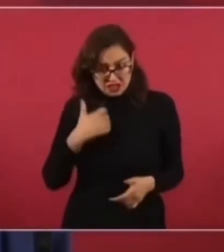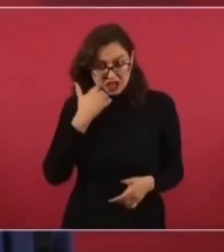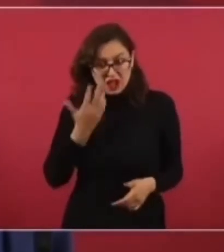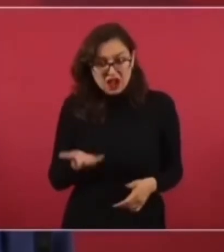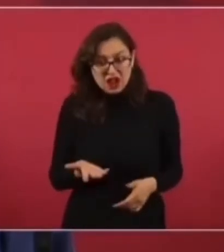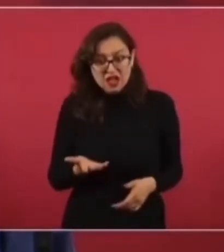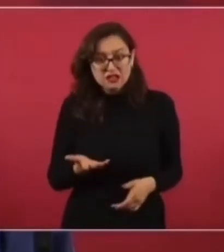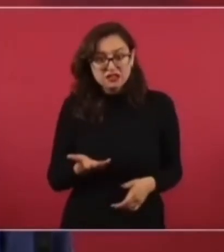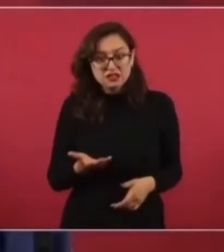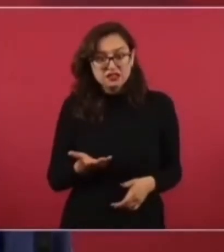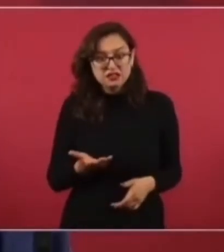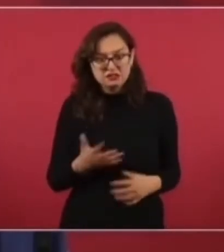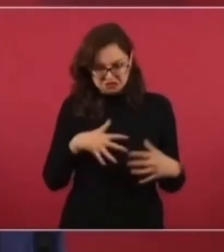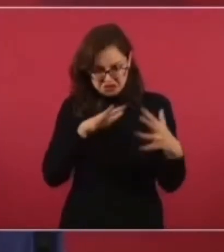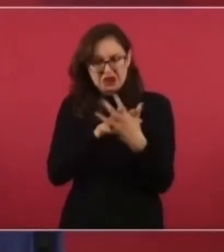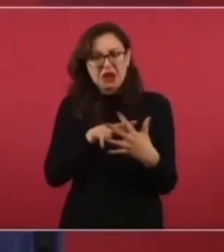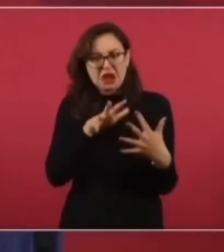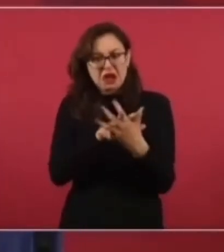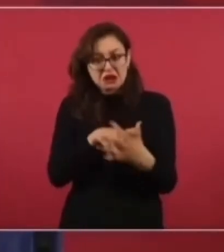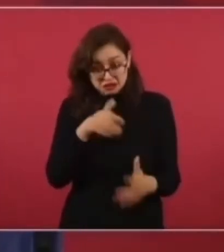a apostar a la guerra.